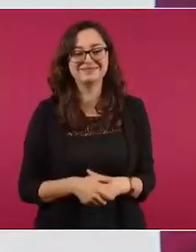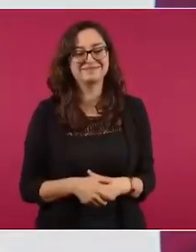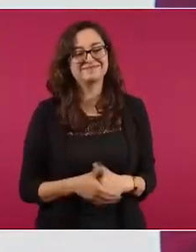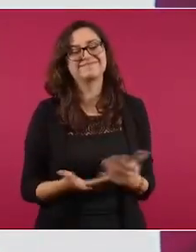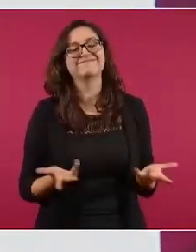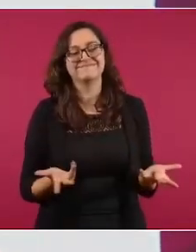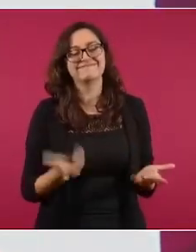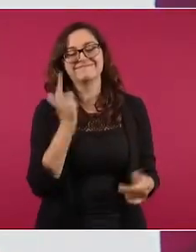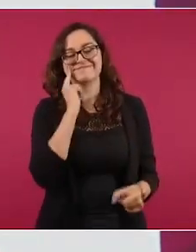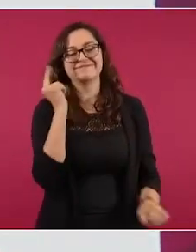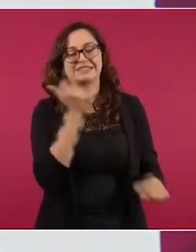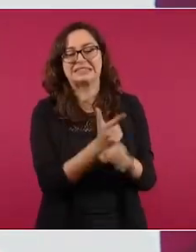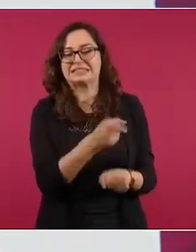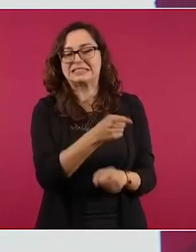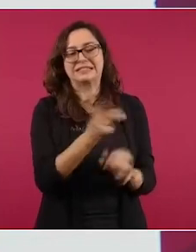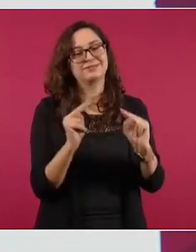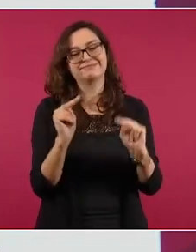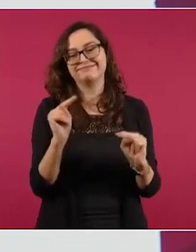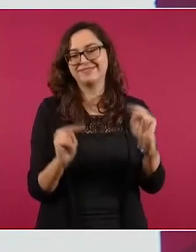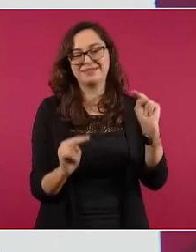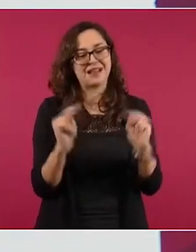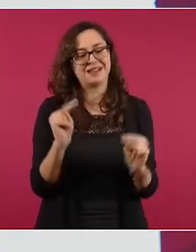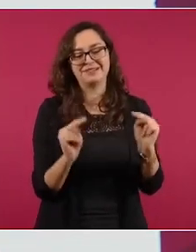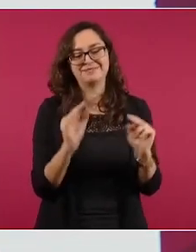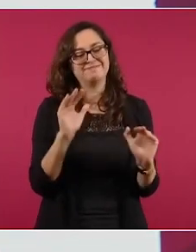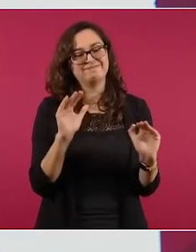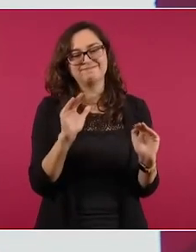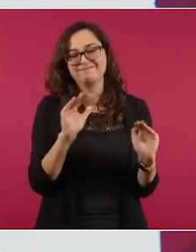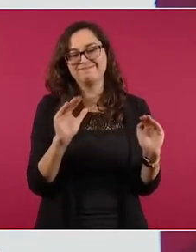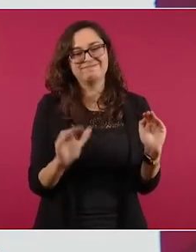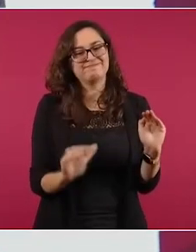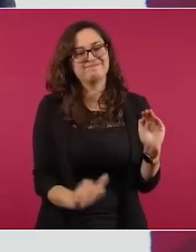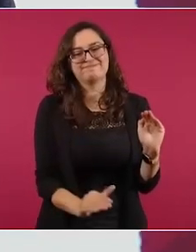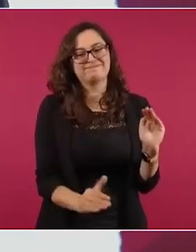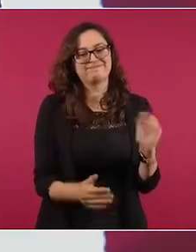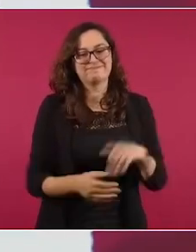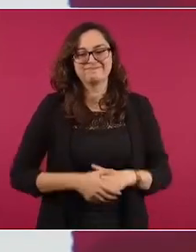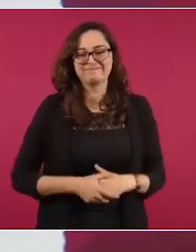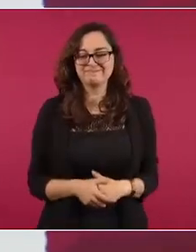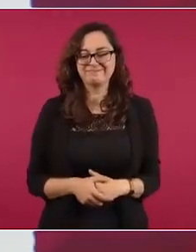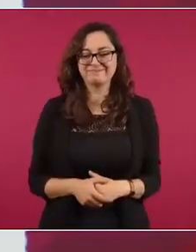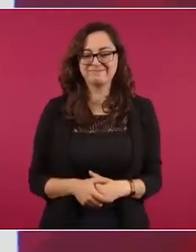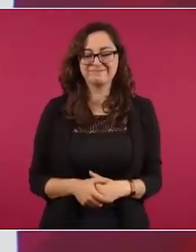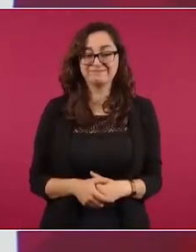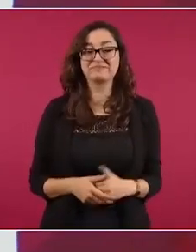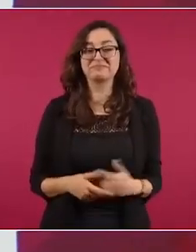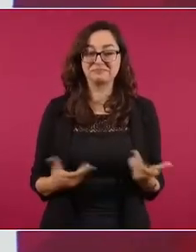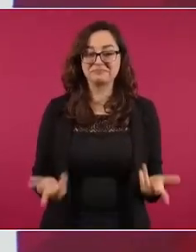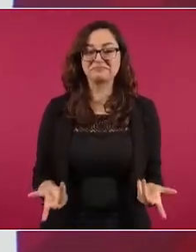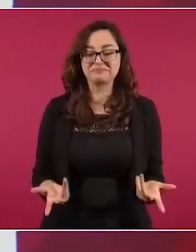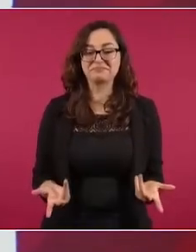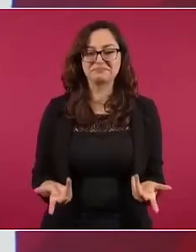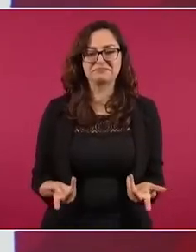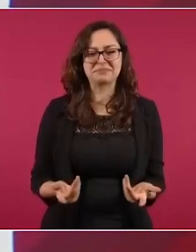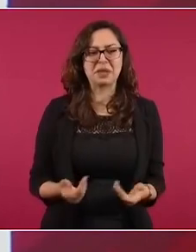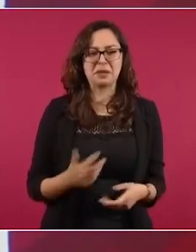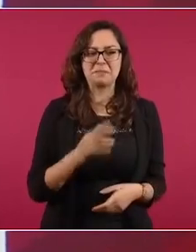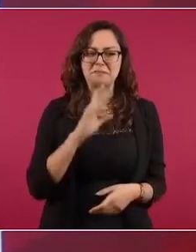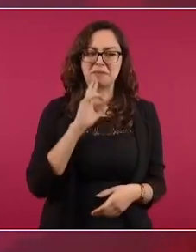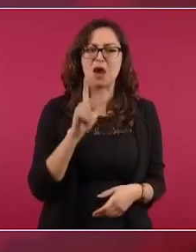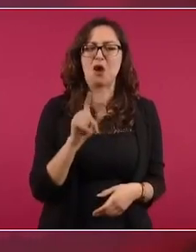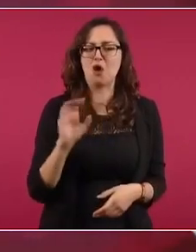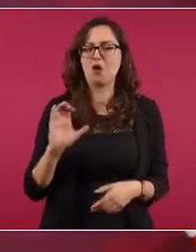es muchísimo mejor chicoche para